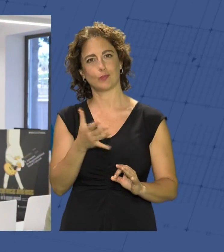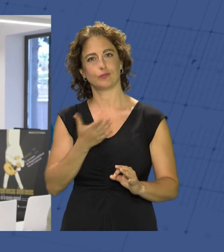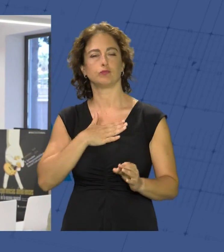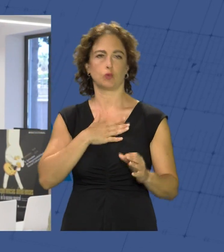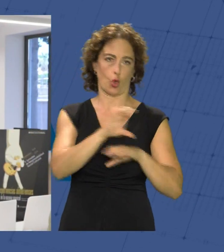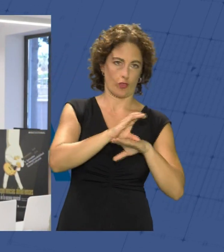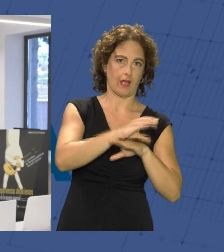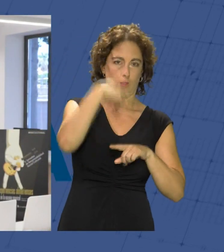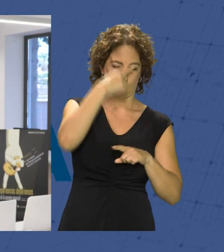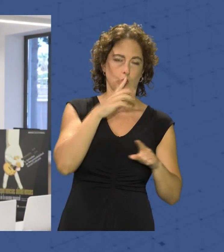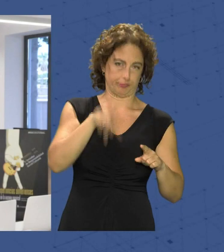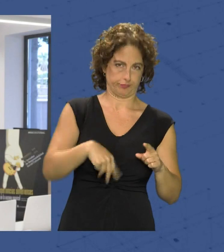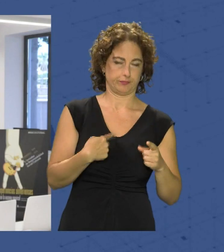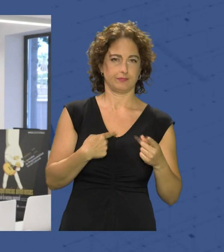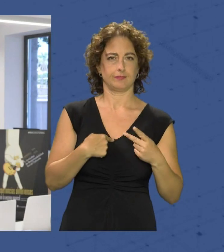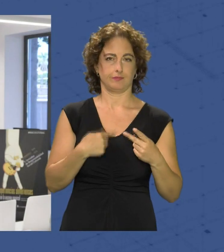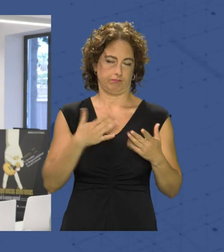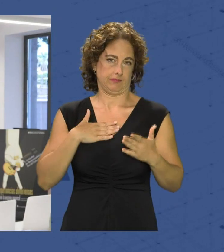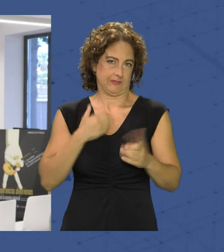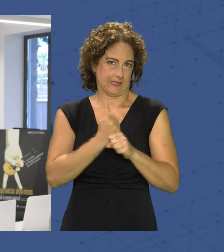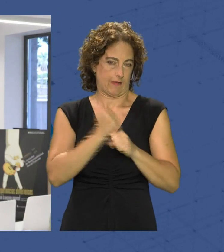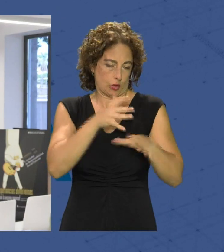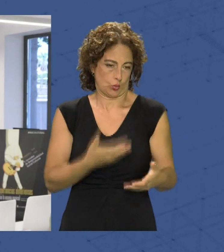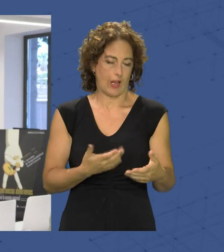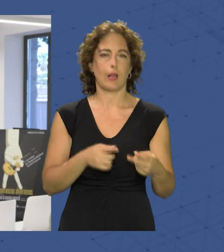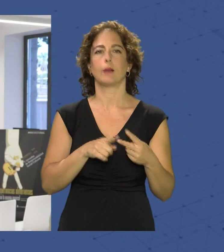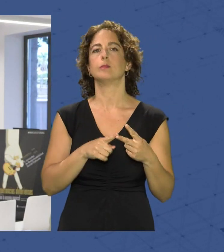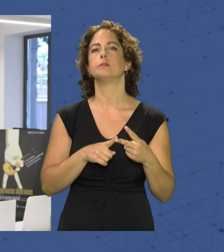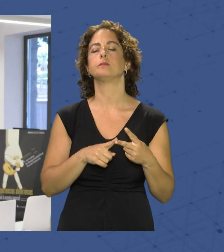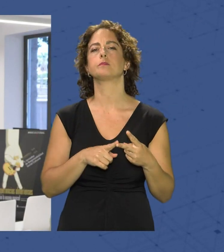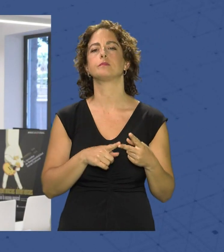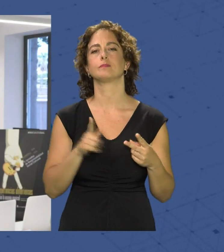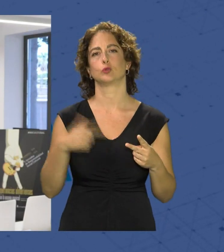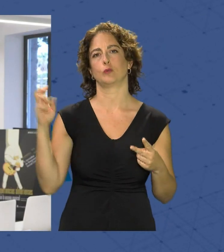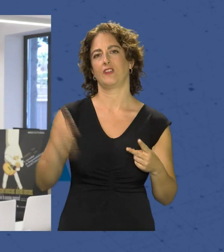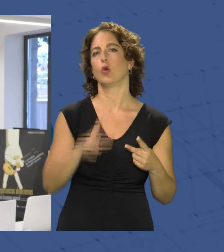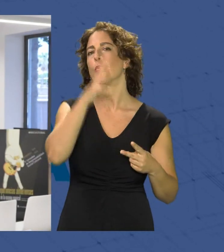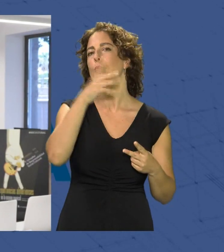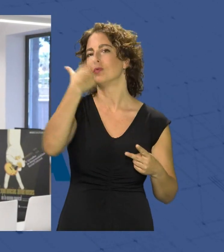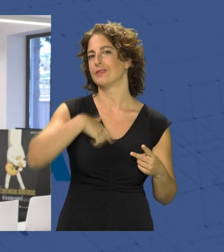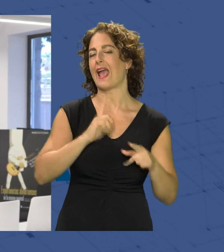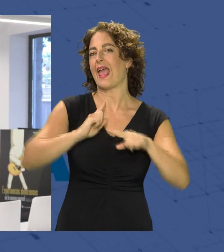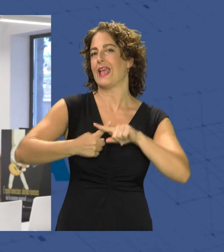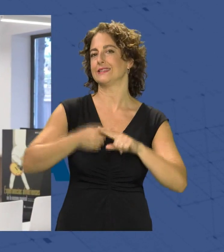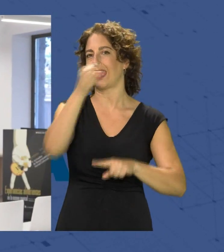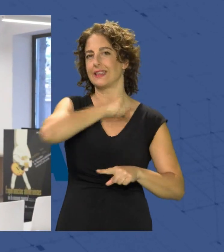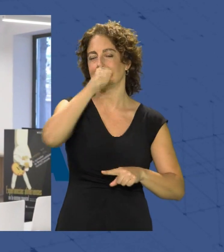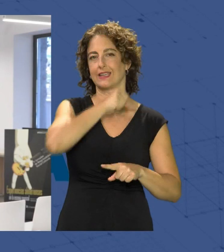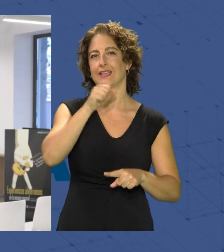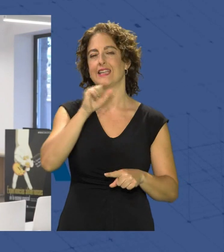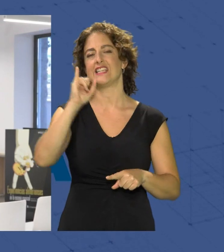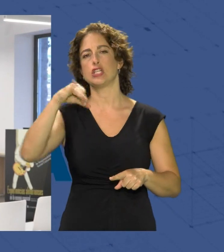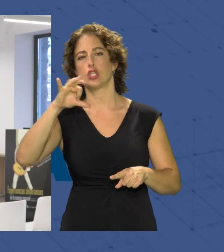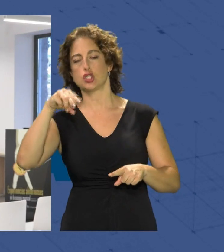concejal de cultura que es mi ocupación actual vengo como ex cantante de Insólito Club